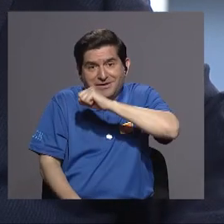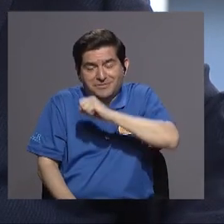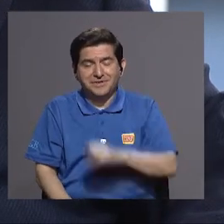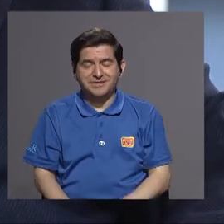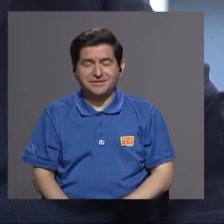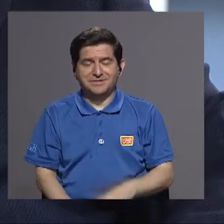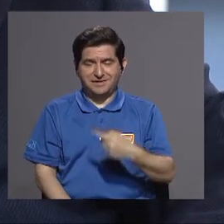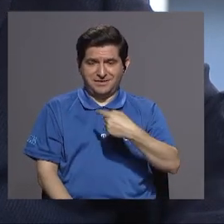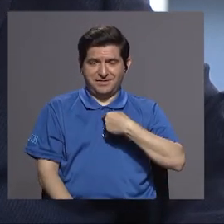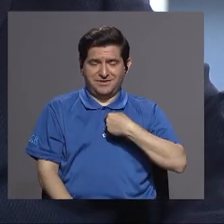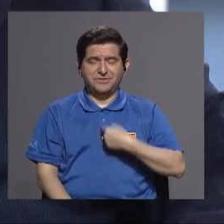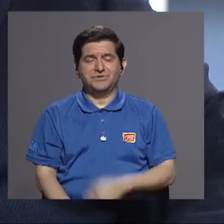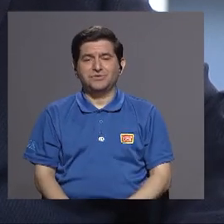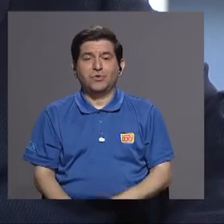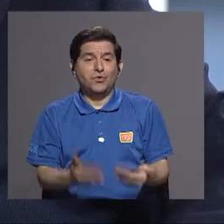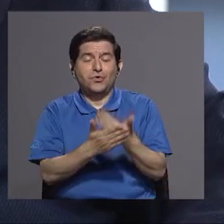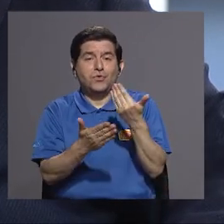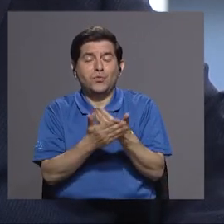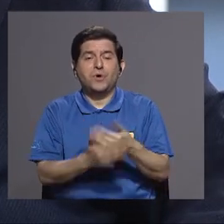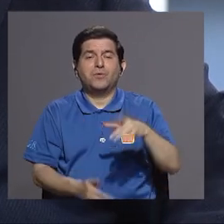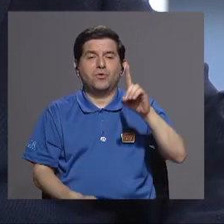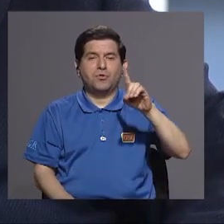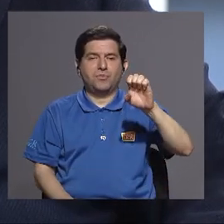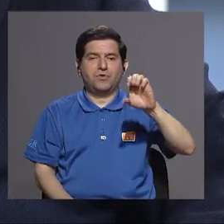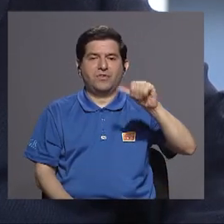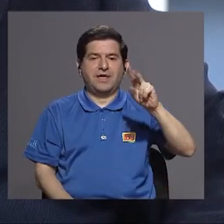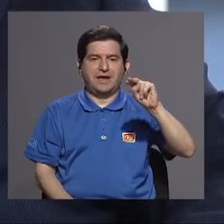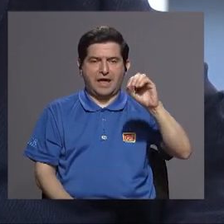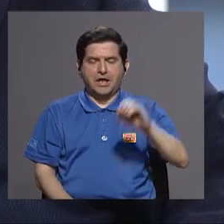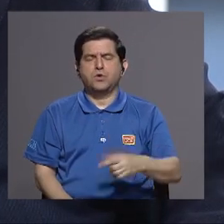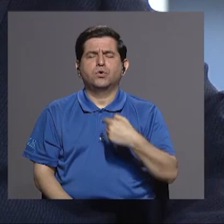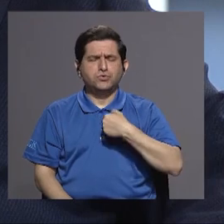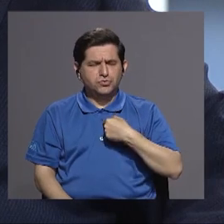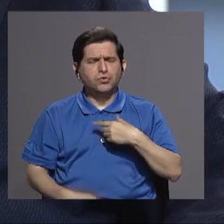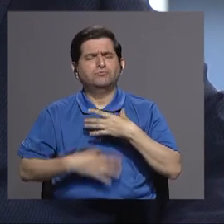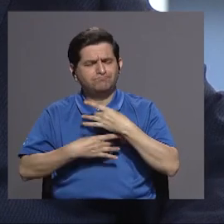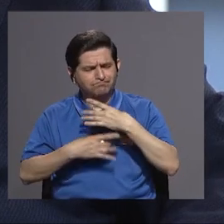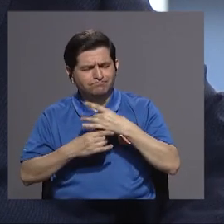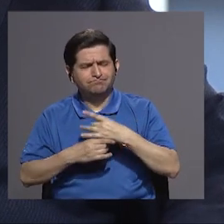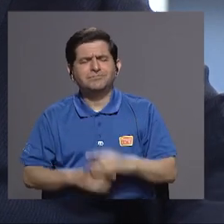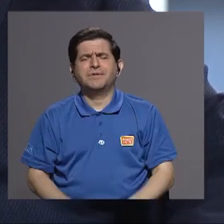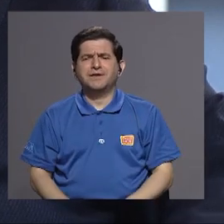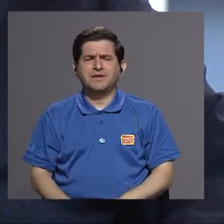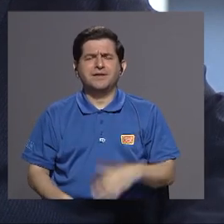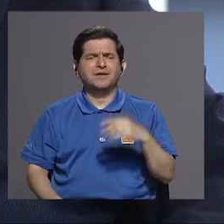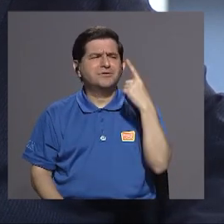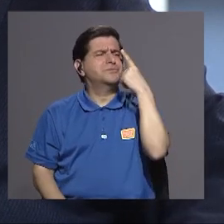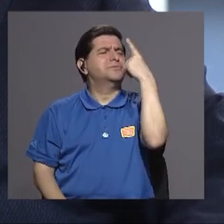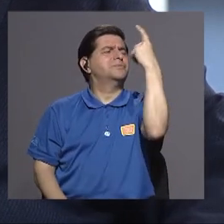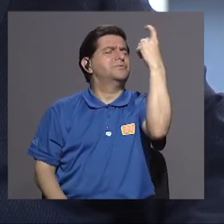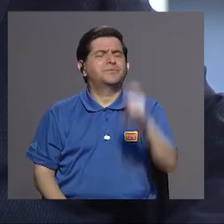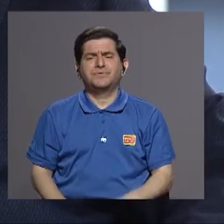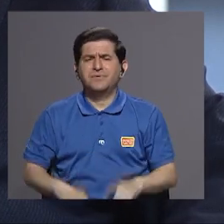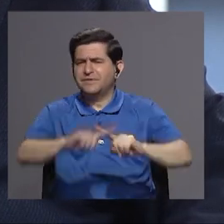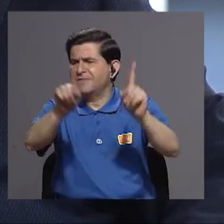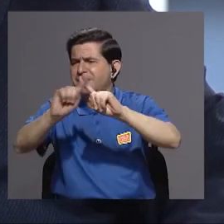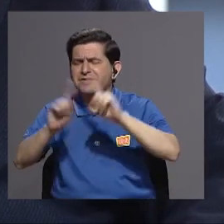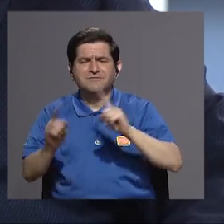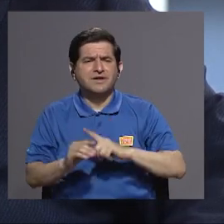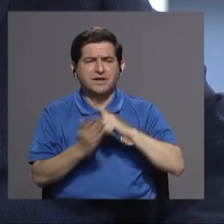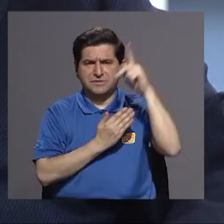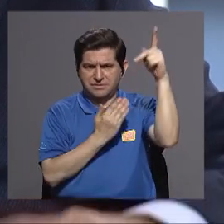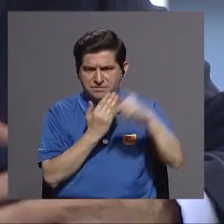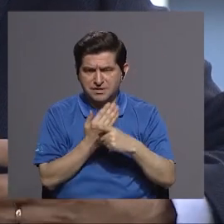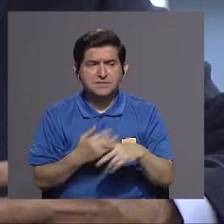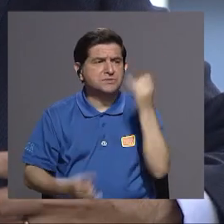realmente nuevito en el puesto muy entusiasmado muy ilusionado muy optimista de muchos programas